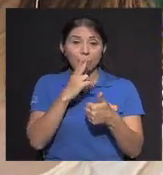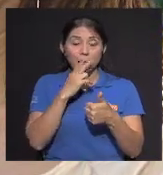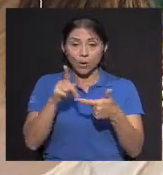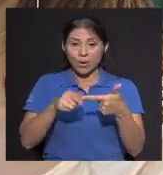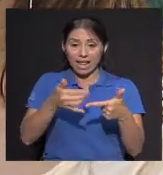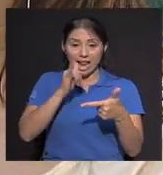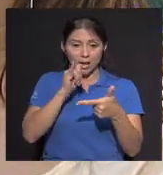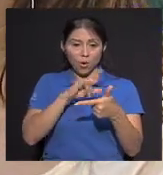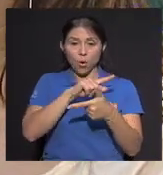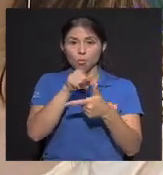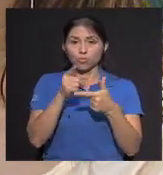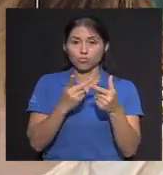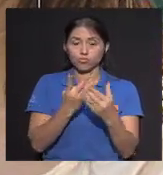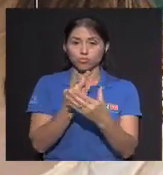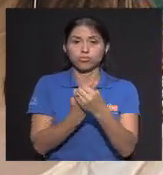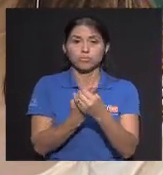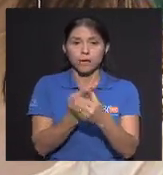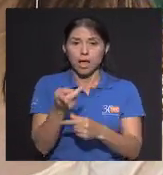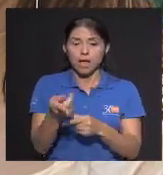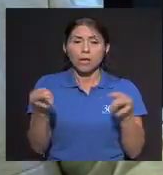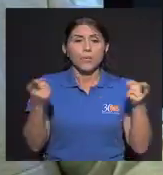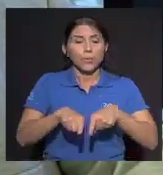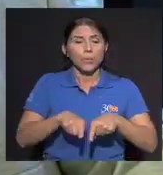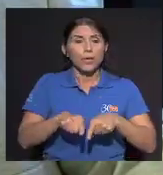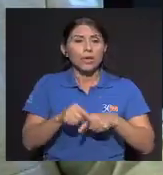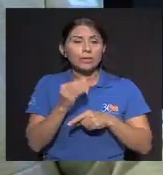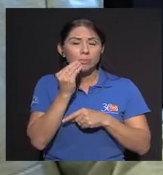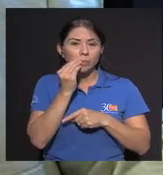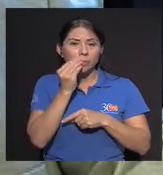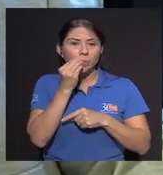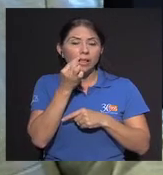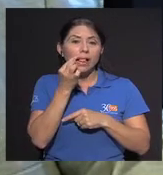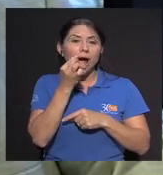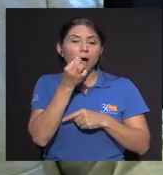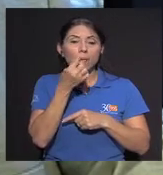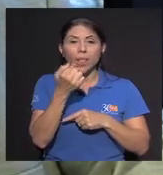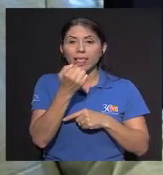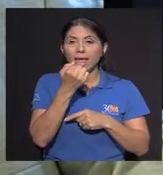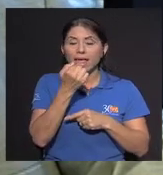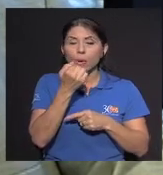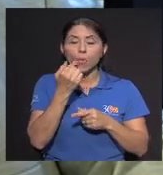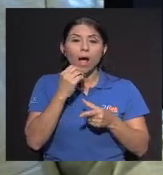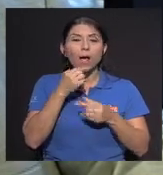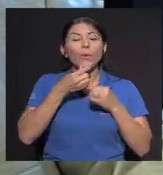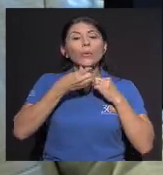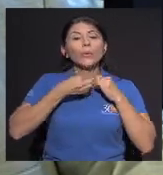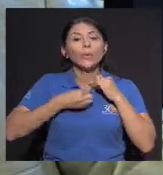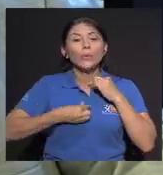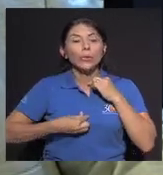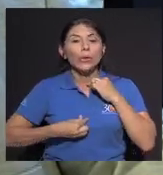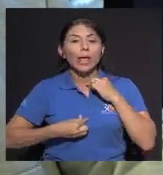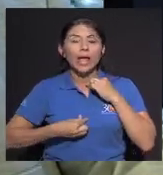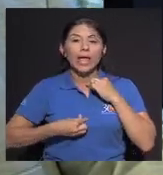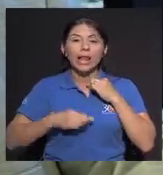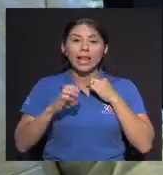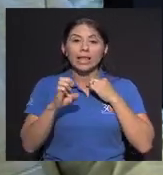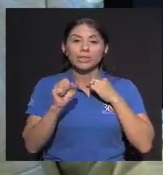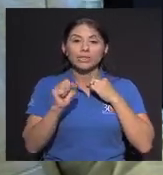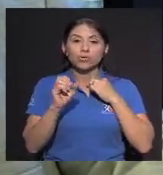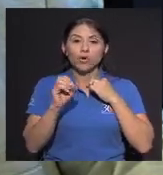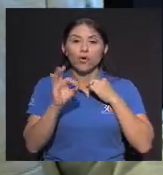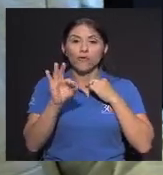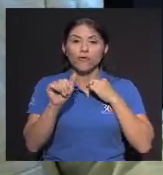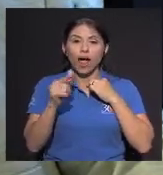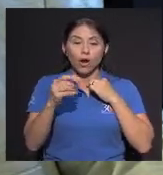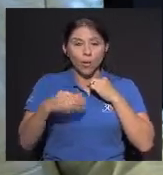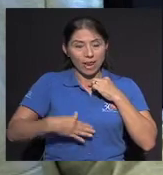potenciados Nos van a dar tumores en el labio En la lengua En el tracto digestivo